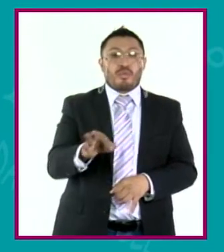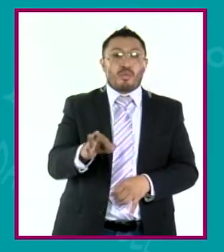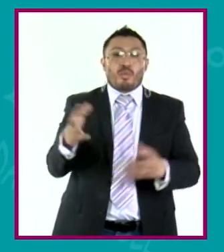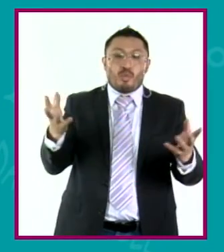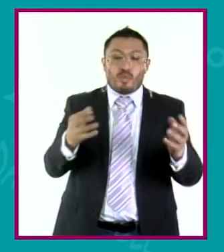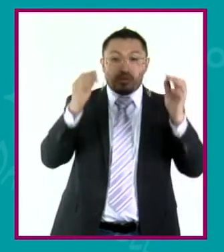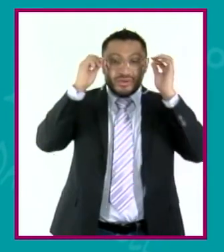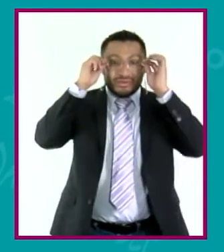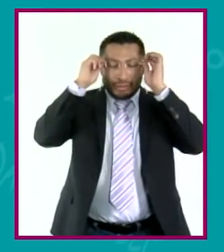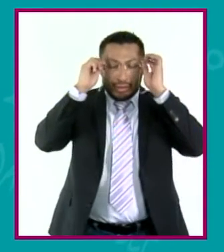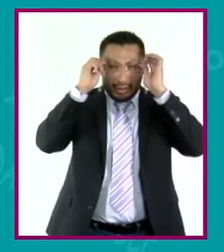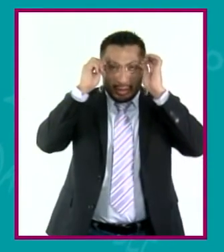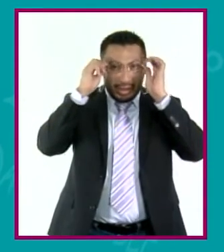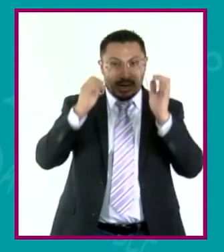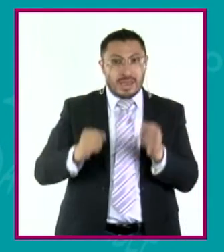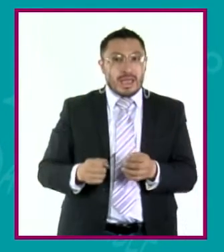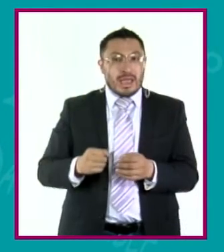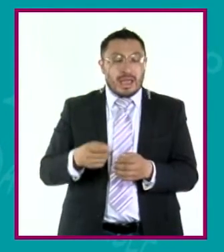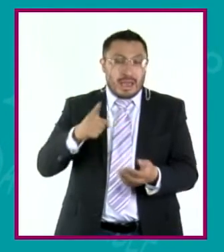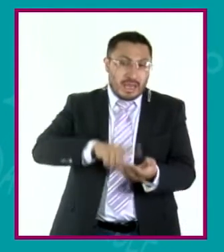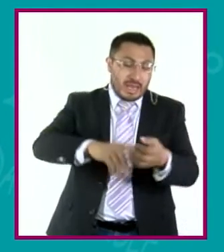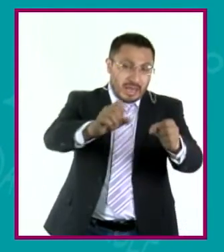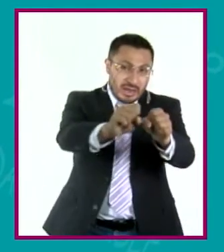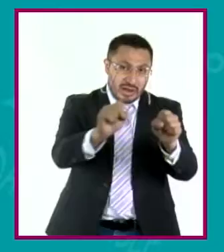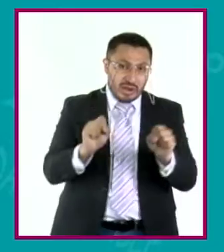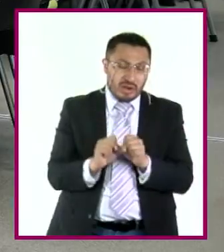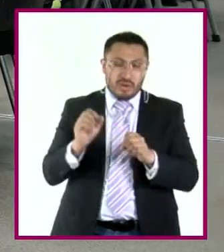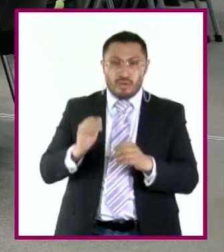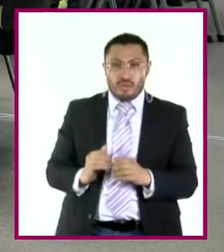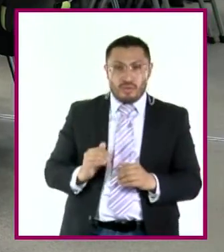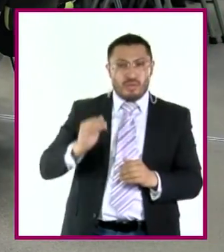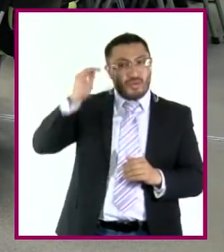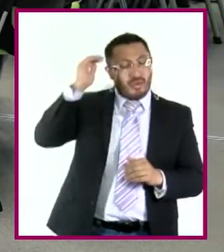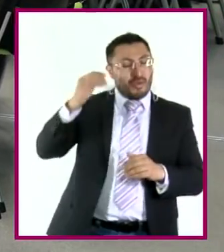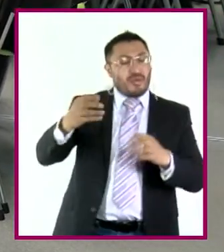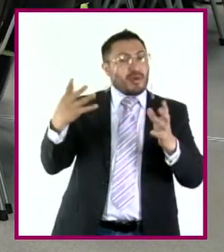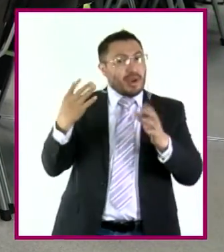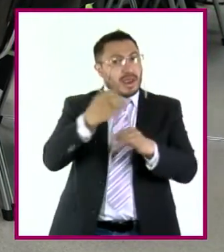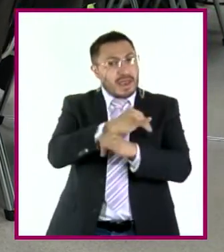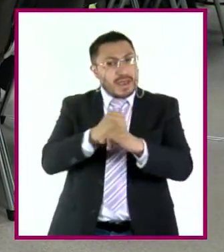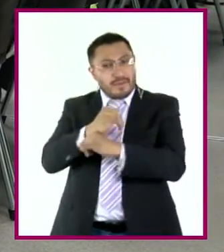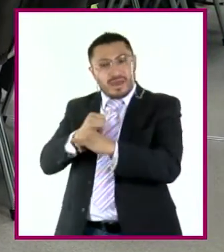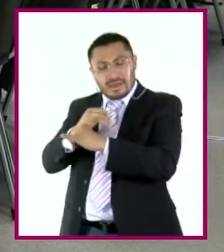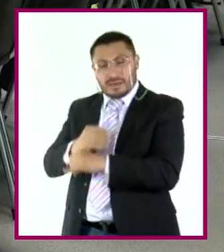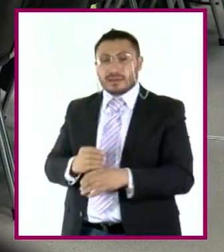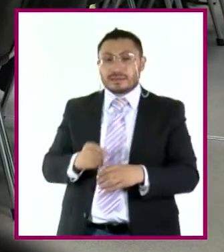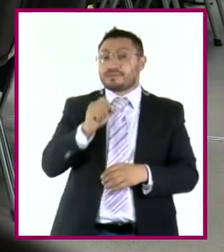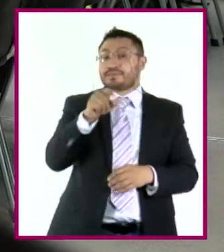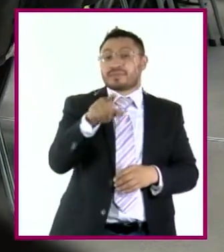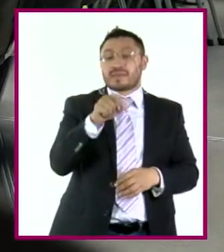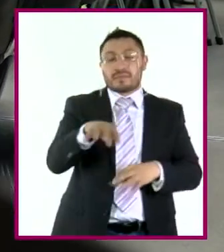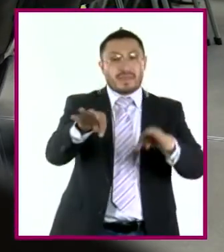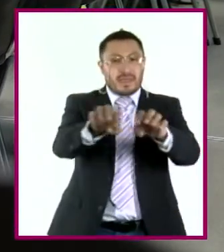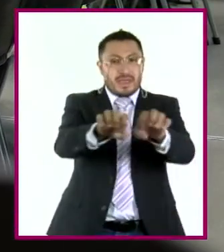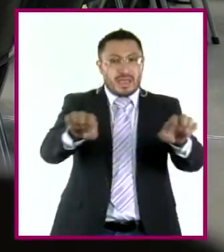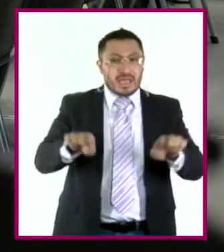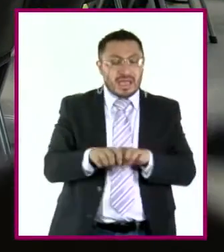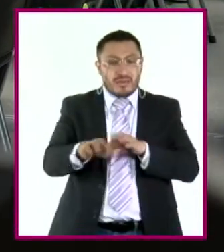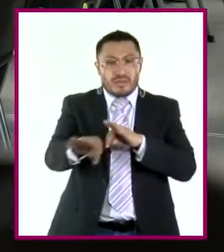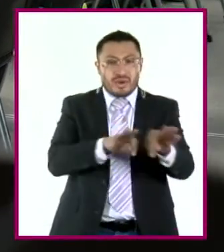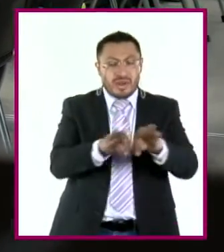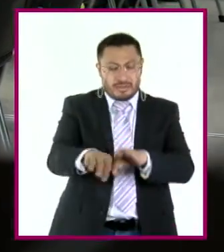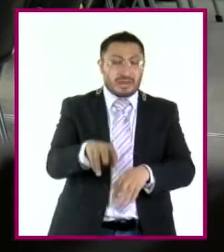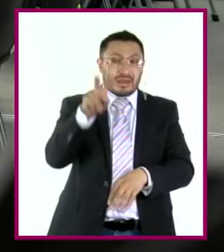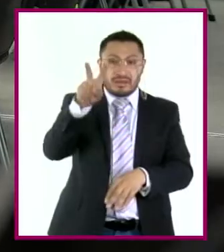crecer en el aula. Otra cosa muy importante es, trabaja en equipo. La verdad es que las matemáticas,